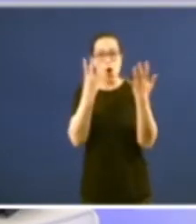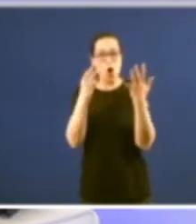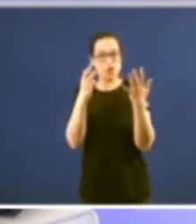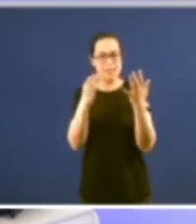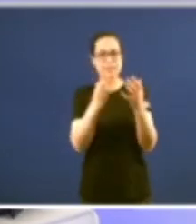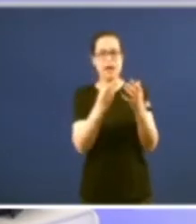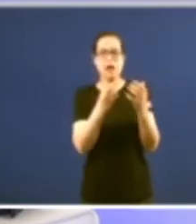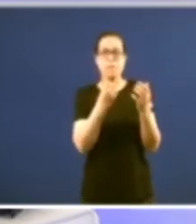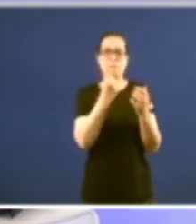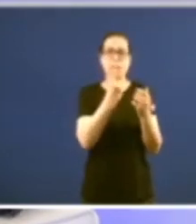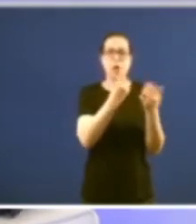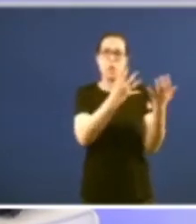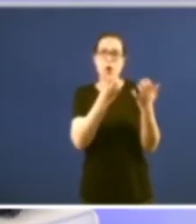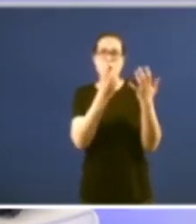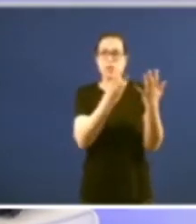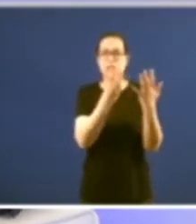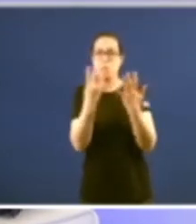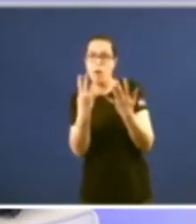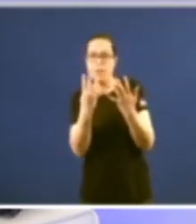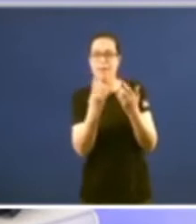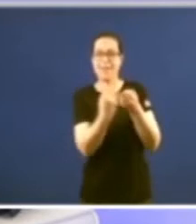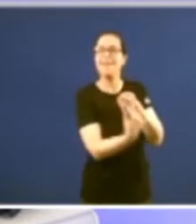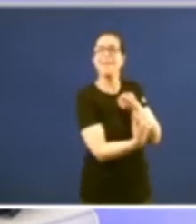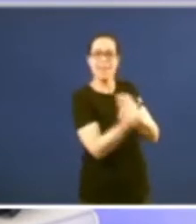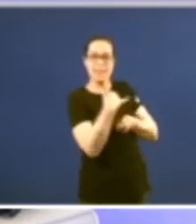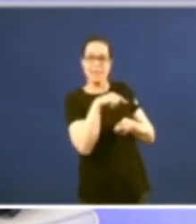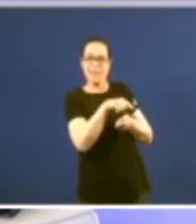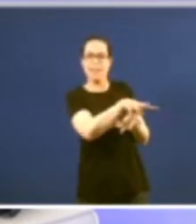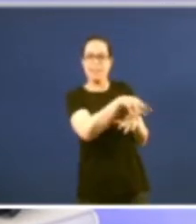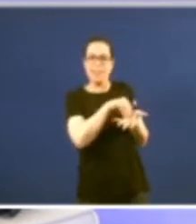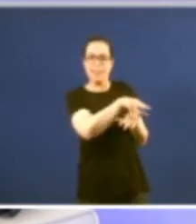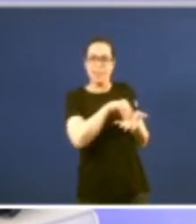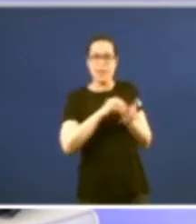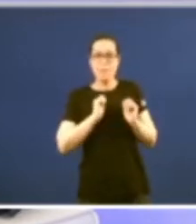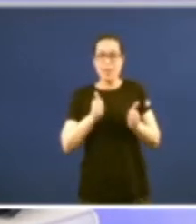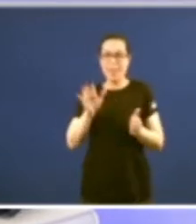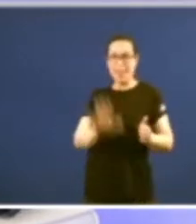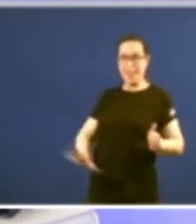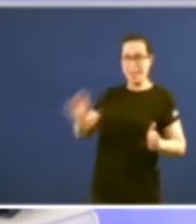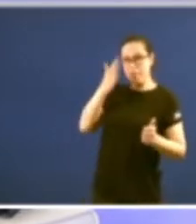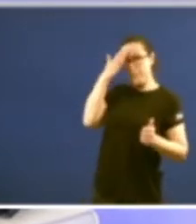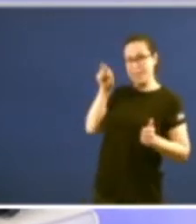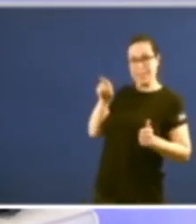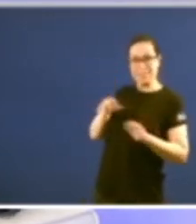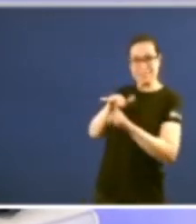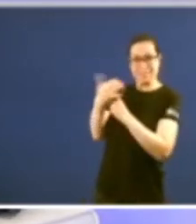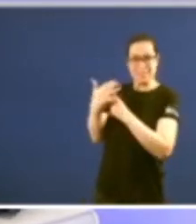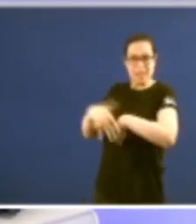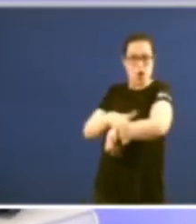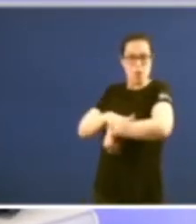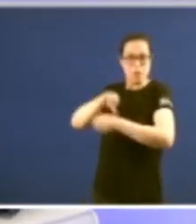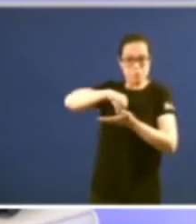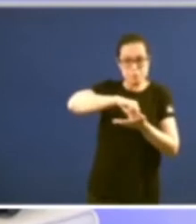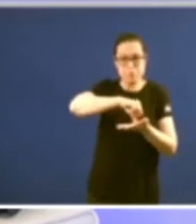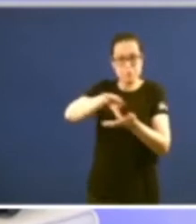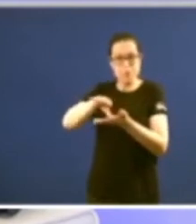1979 80 81 e círcando se comeza o proceso de descentralización español tras a entrada en vigor da Constitución de 1978